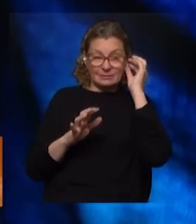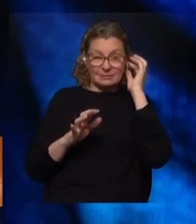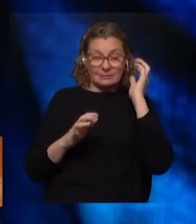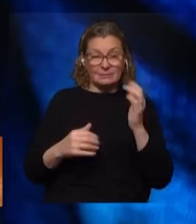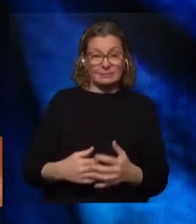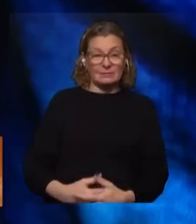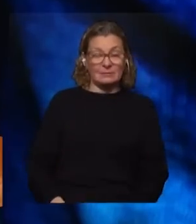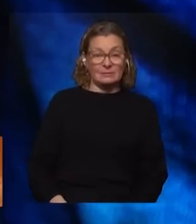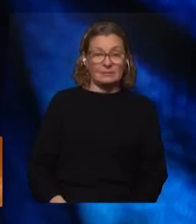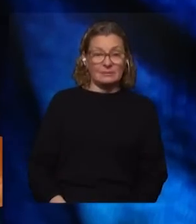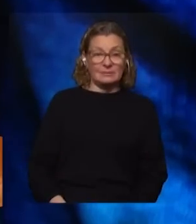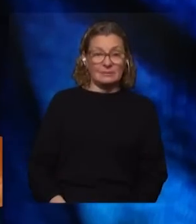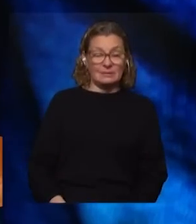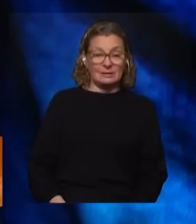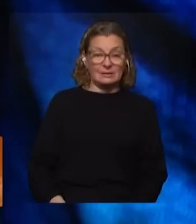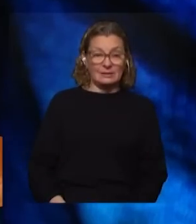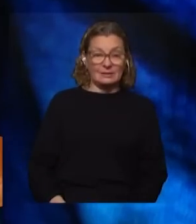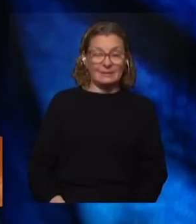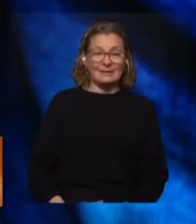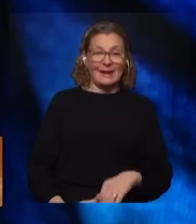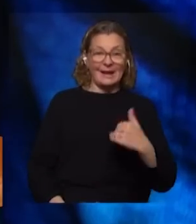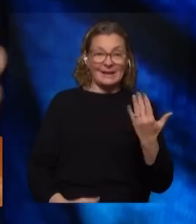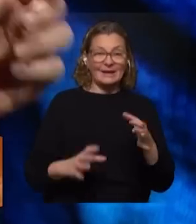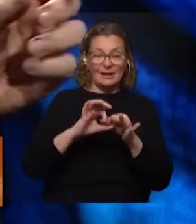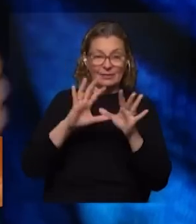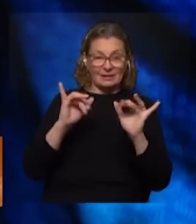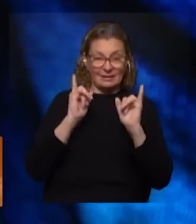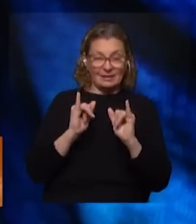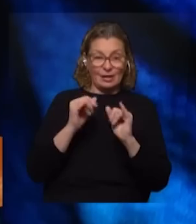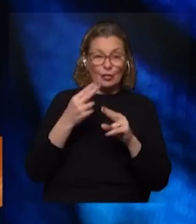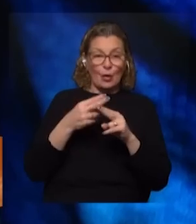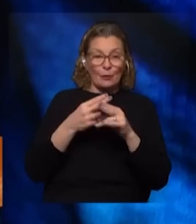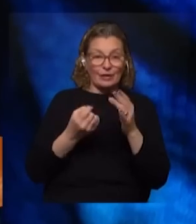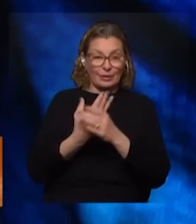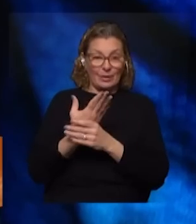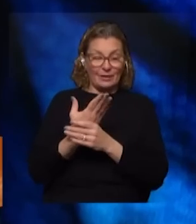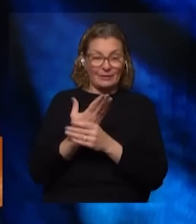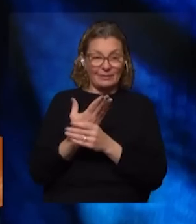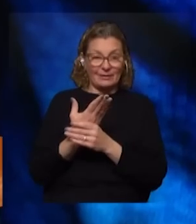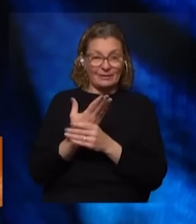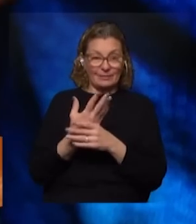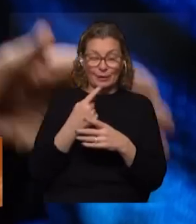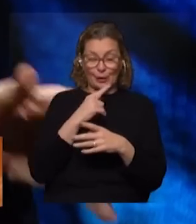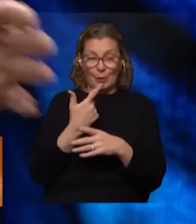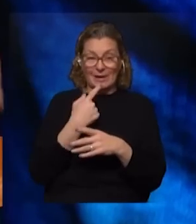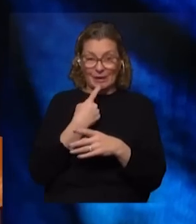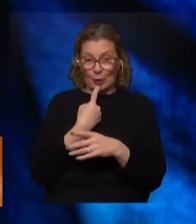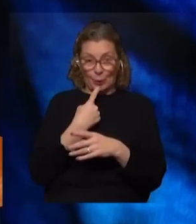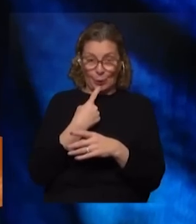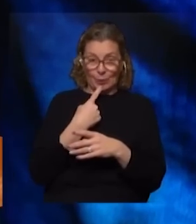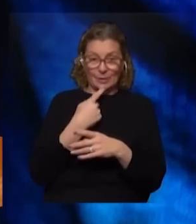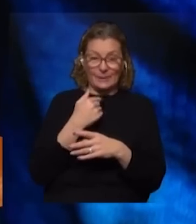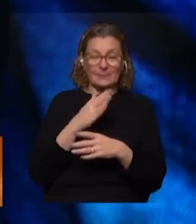izquierda y libertad o futuro bueno por ahí izquierda y libertad como son nombres nuevos para que no haya dudas socialistas